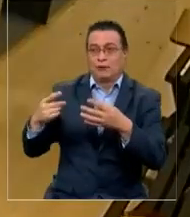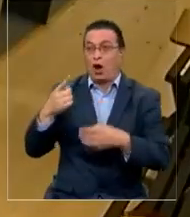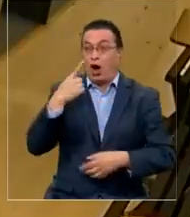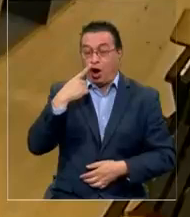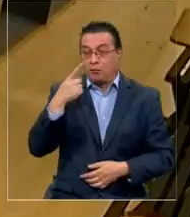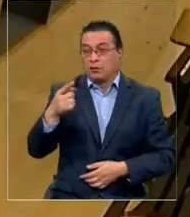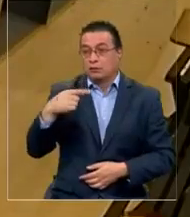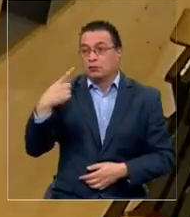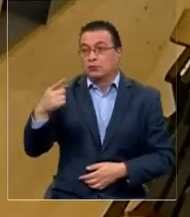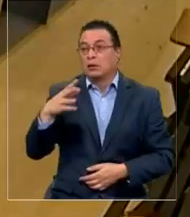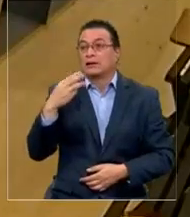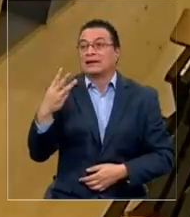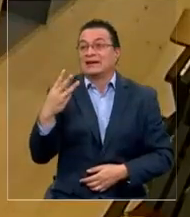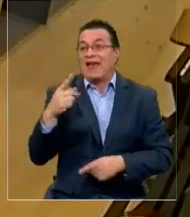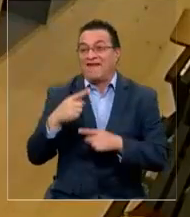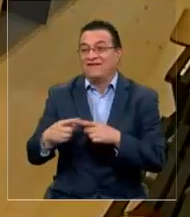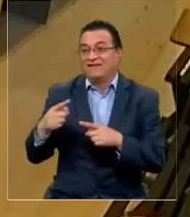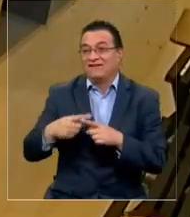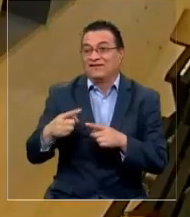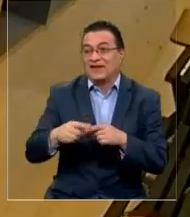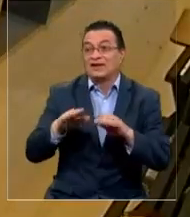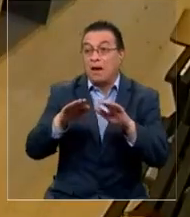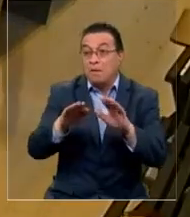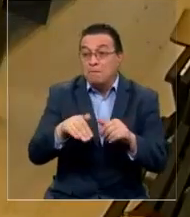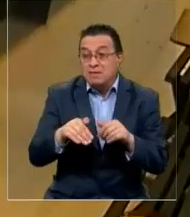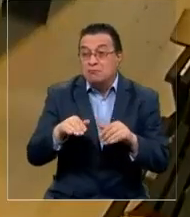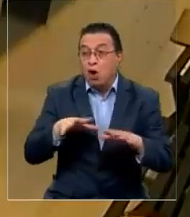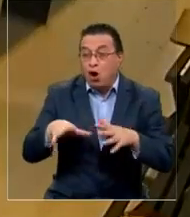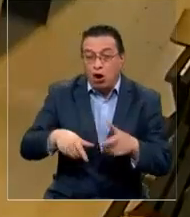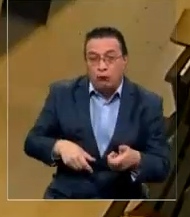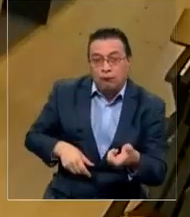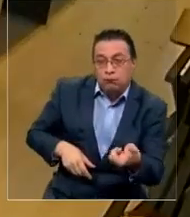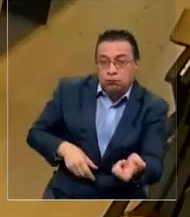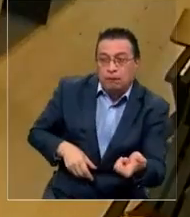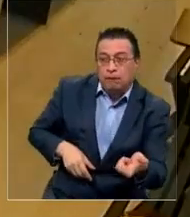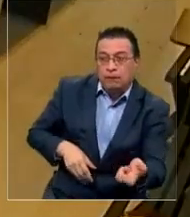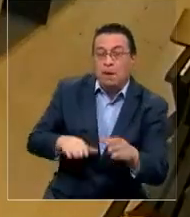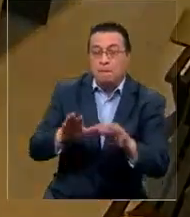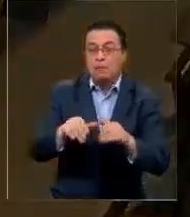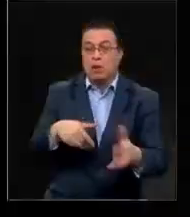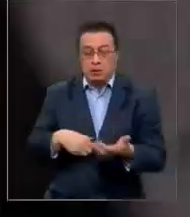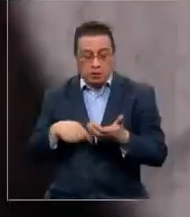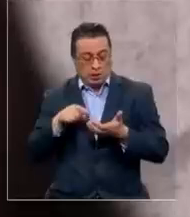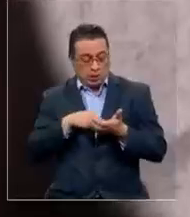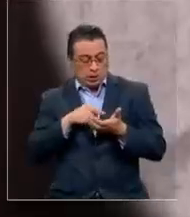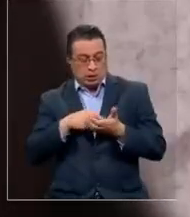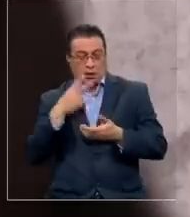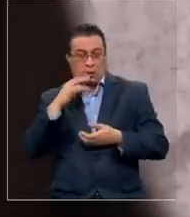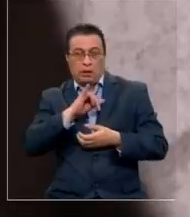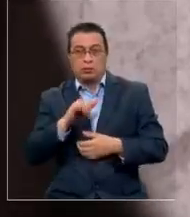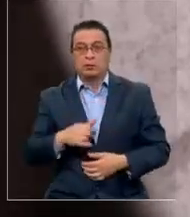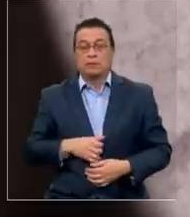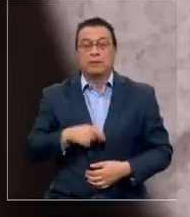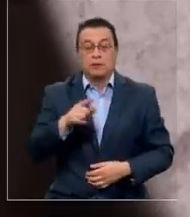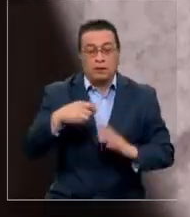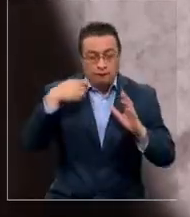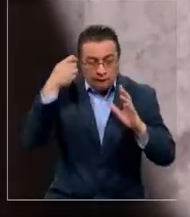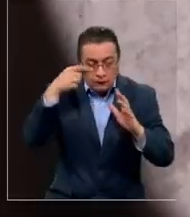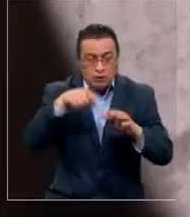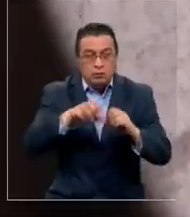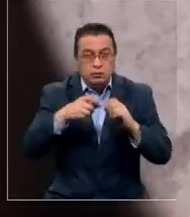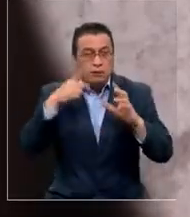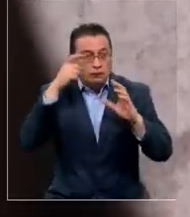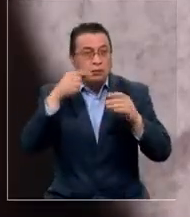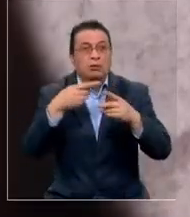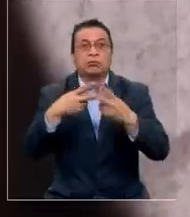este hombre lo hace al menos en tres ocasiones el mismo movimiento e incluso revisa su teléfono. Pueden manipular esos videos, esas fotos